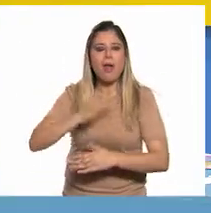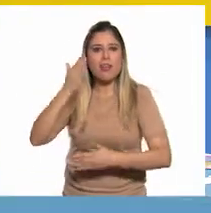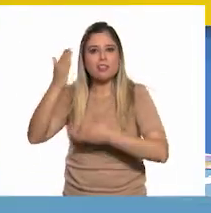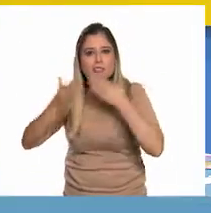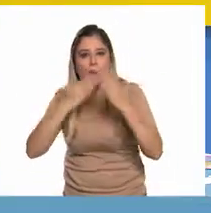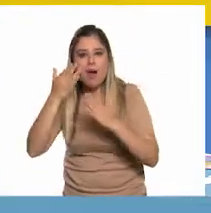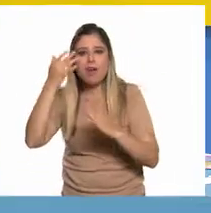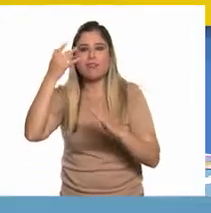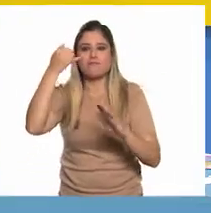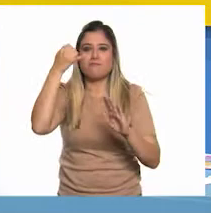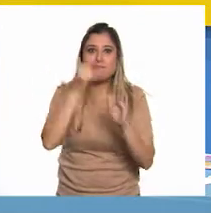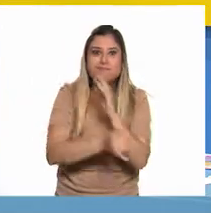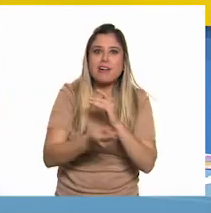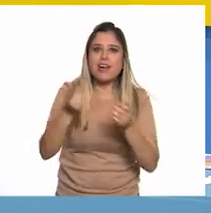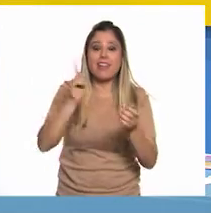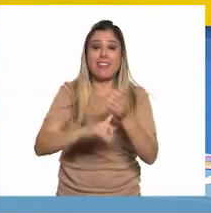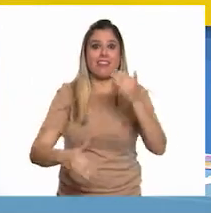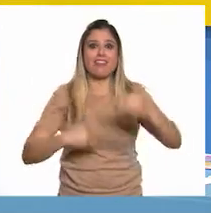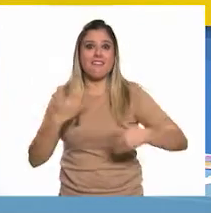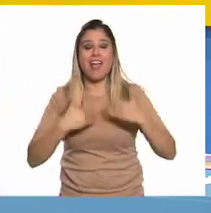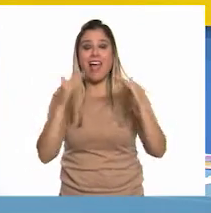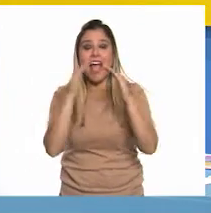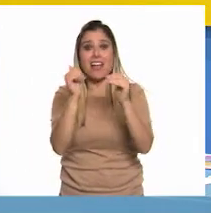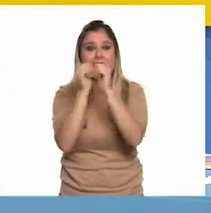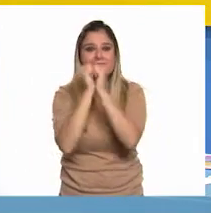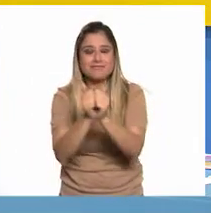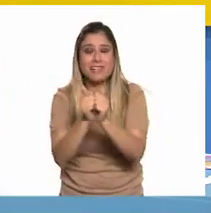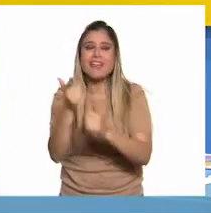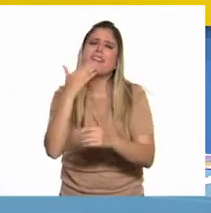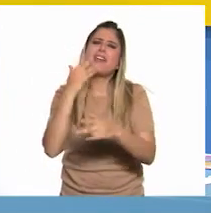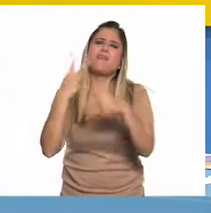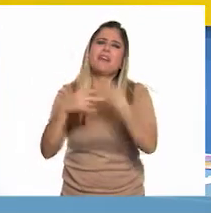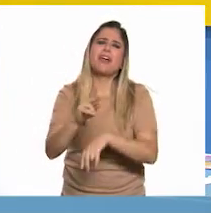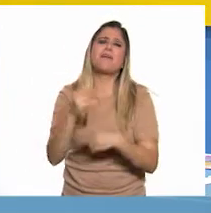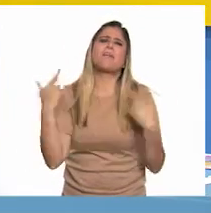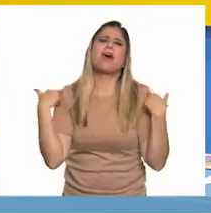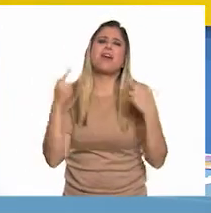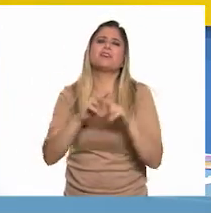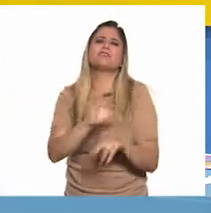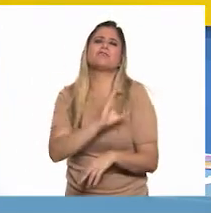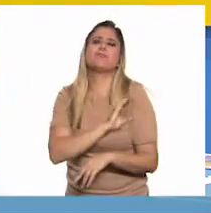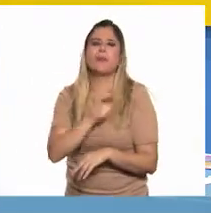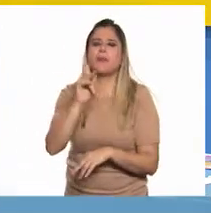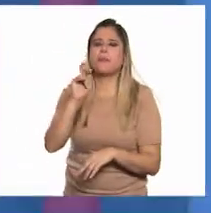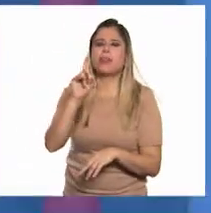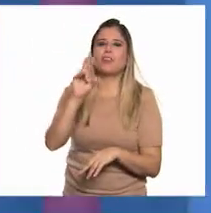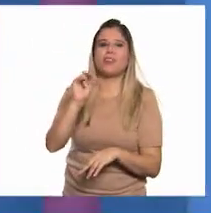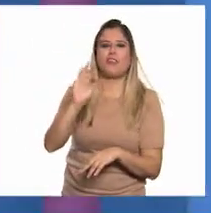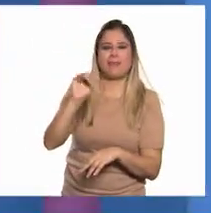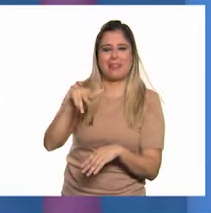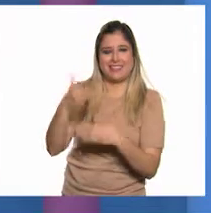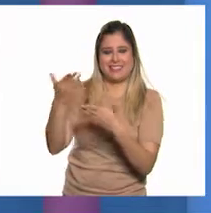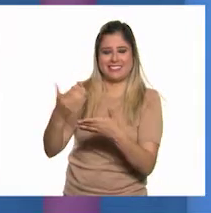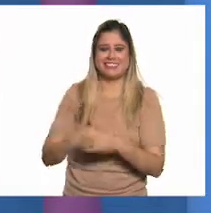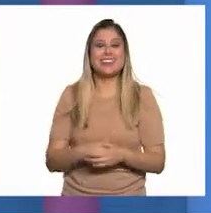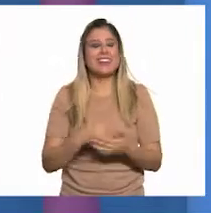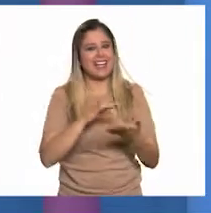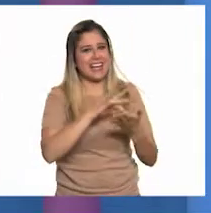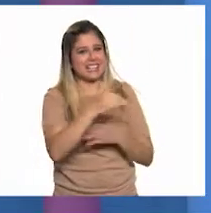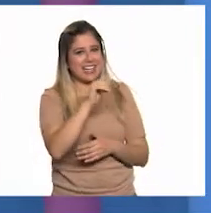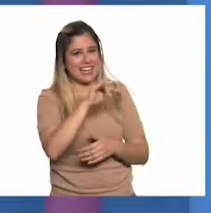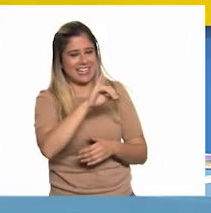divertirnos desde nuestros hogares. Y el día de hoy le damos la bienvenida a nuestro querido maestro, Pedro Fabián. Maestro, bienvenido. Muchas gracias, Larisa.